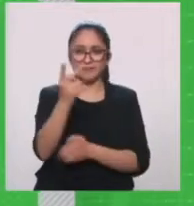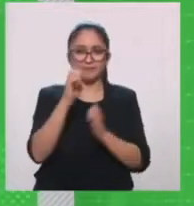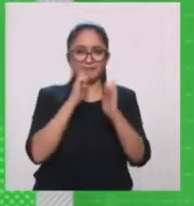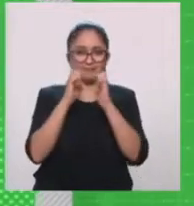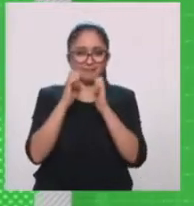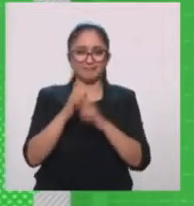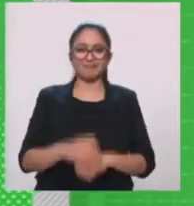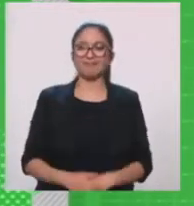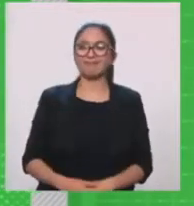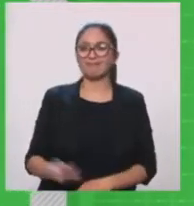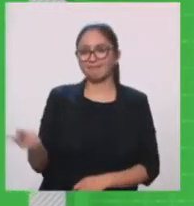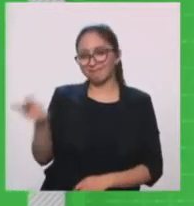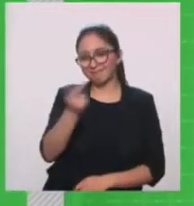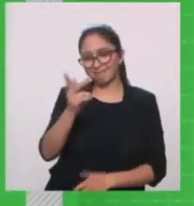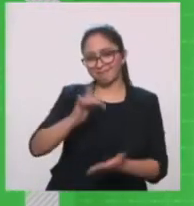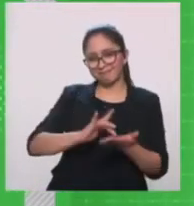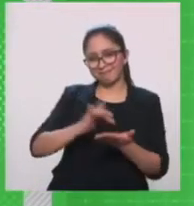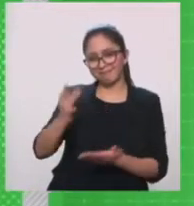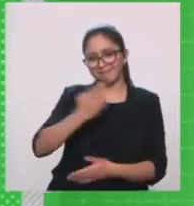A ustedes, buenos días. A ustedes, gracias. Gracias, igualmente.